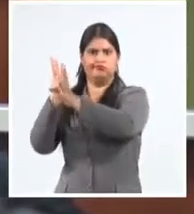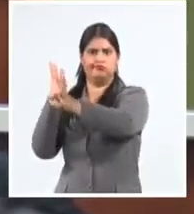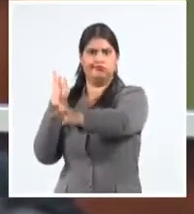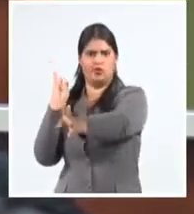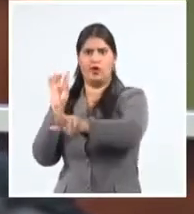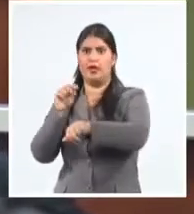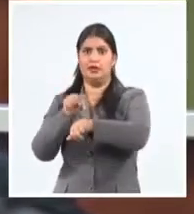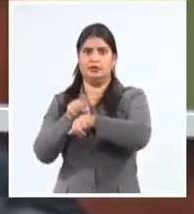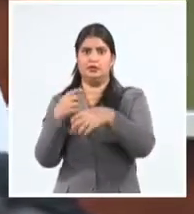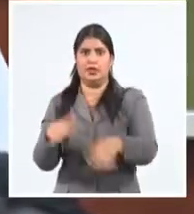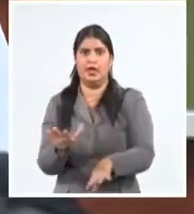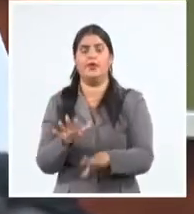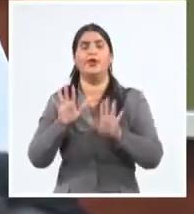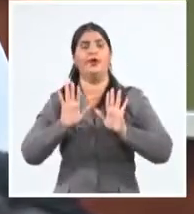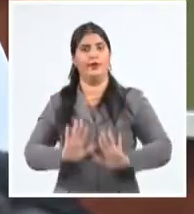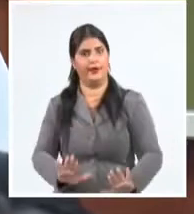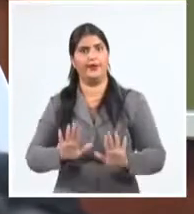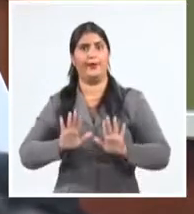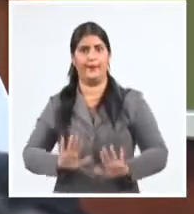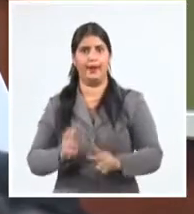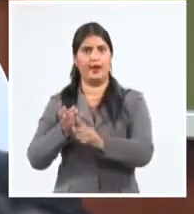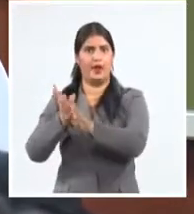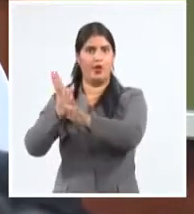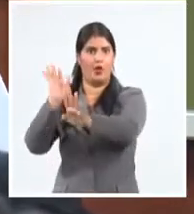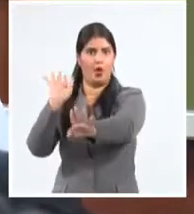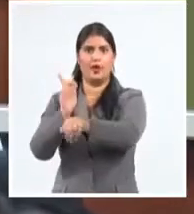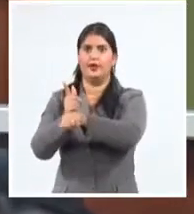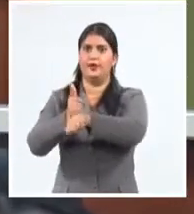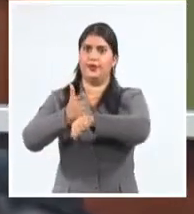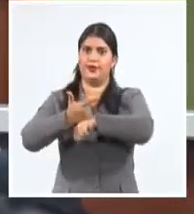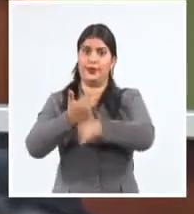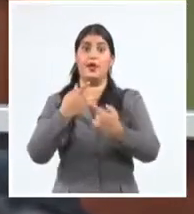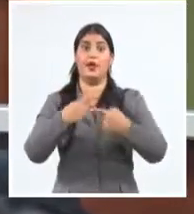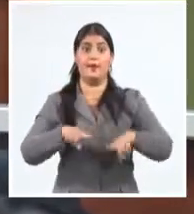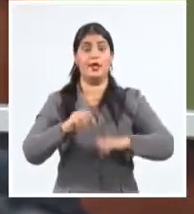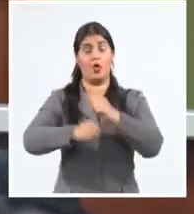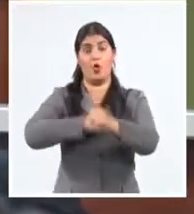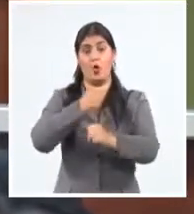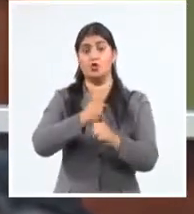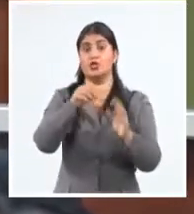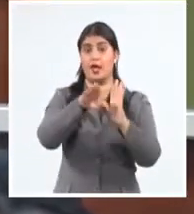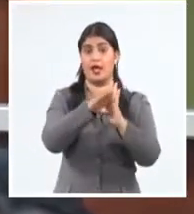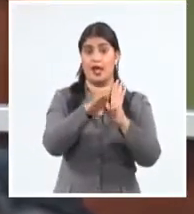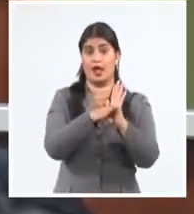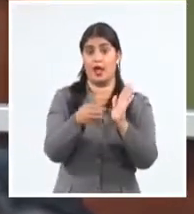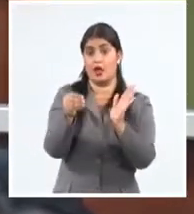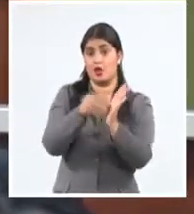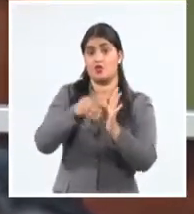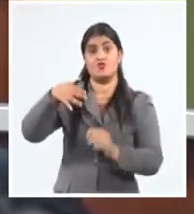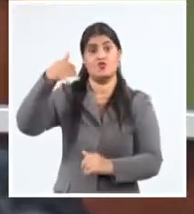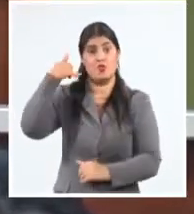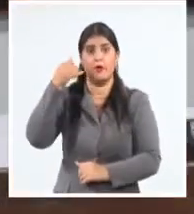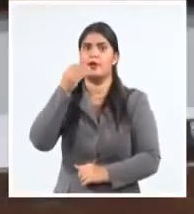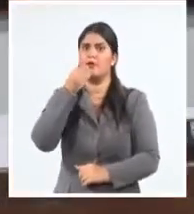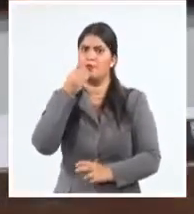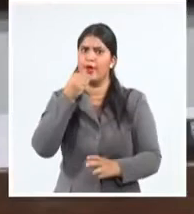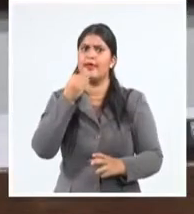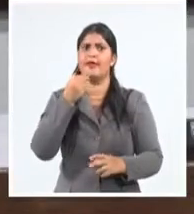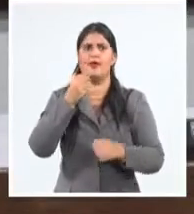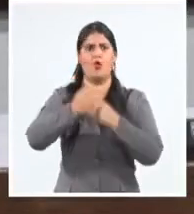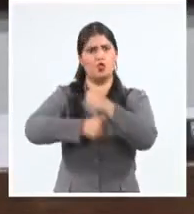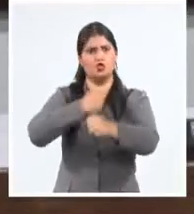puedan sentirse beneficiadas con el uso, porque entran y no saben qué es lo que tiene el transfermóvil. Uno tiene que